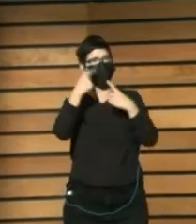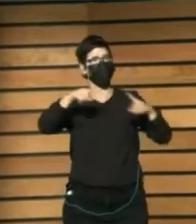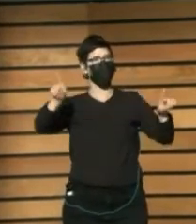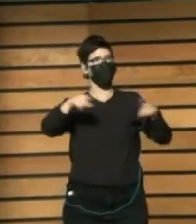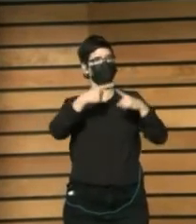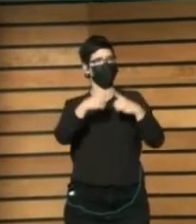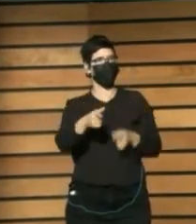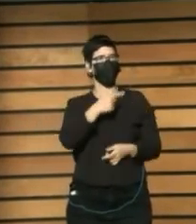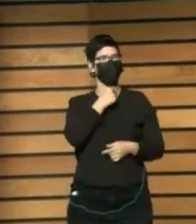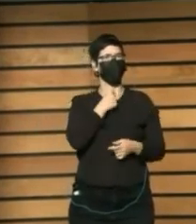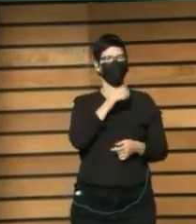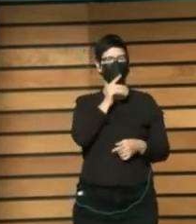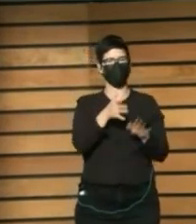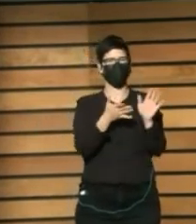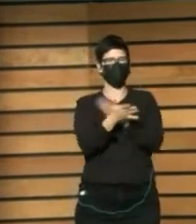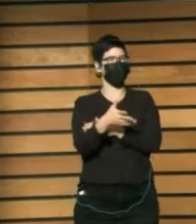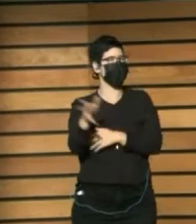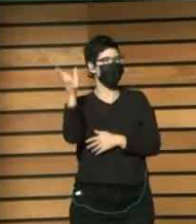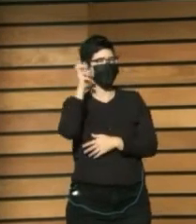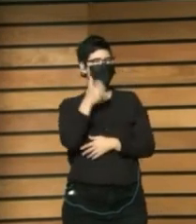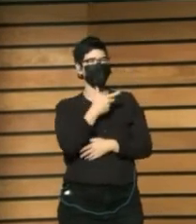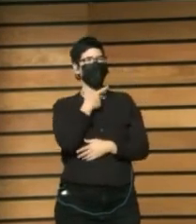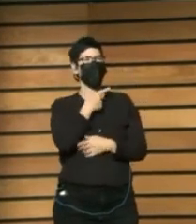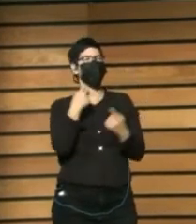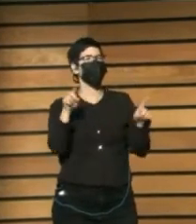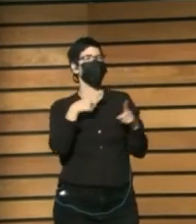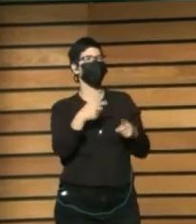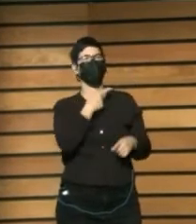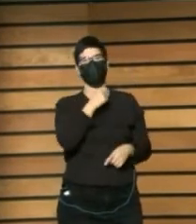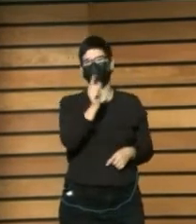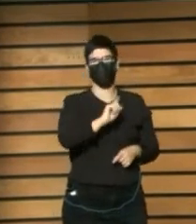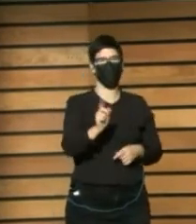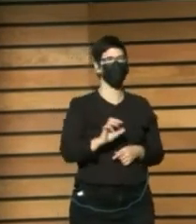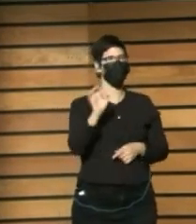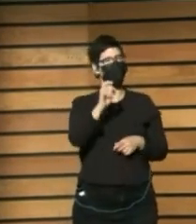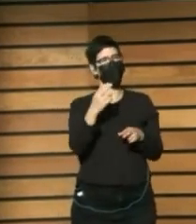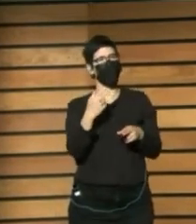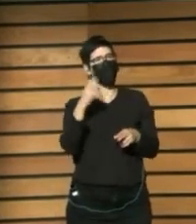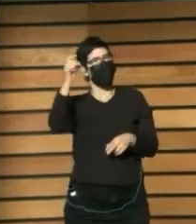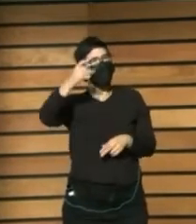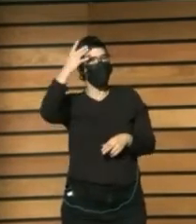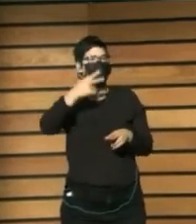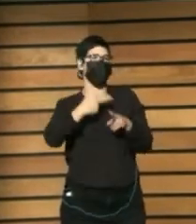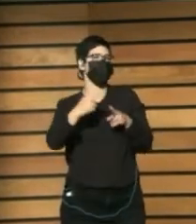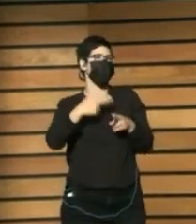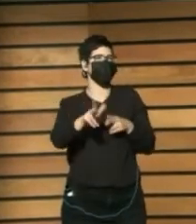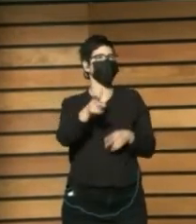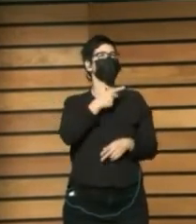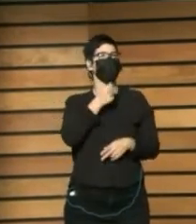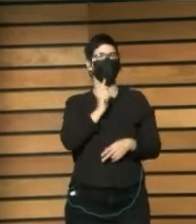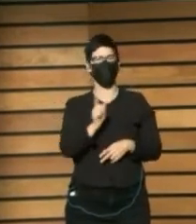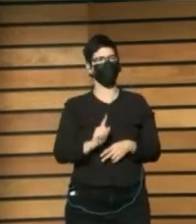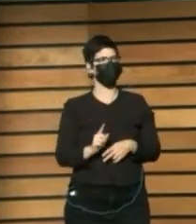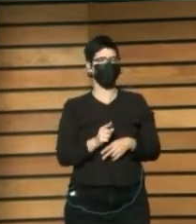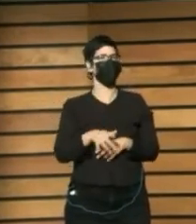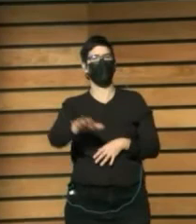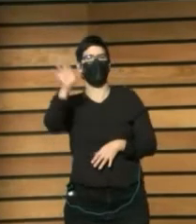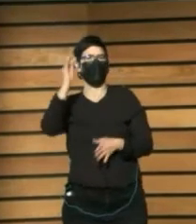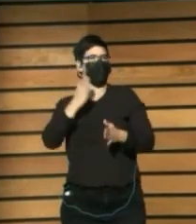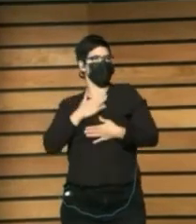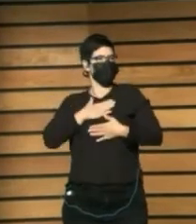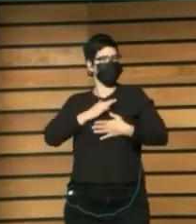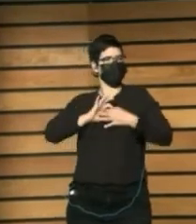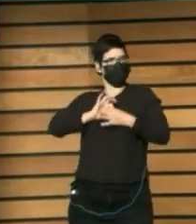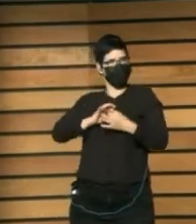exponernos A música Que no nos gusta Porque nos Expondríamos A ideas políticas Que no nos gustan Etcétera Por lo tanto Sí que